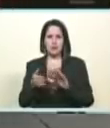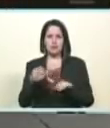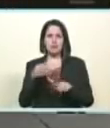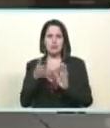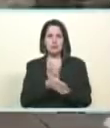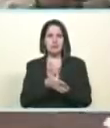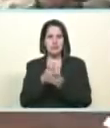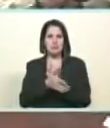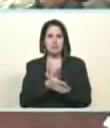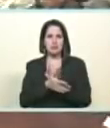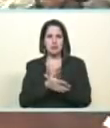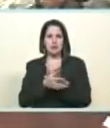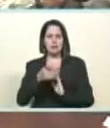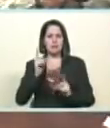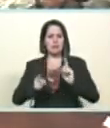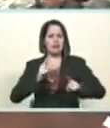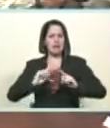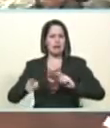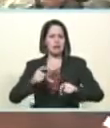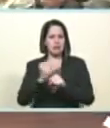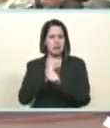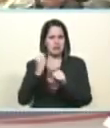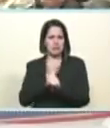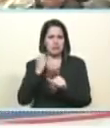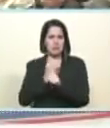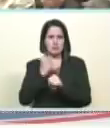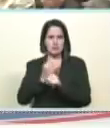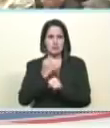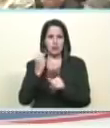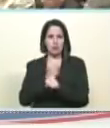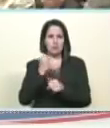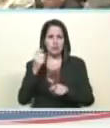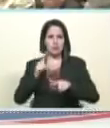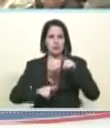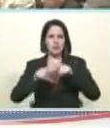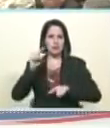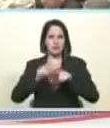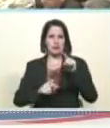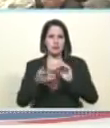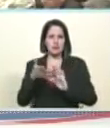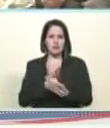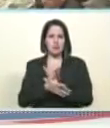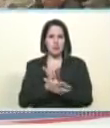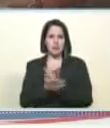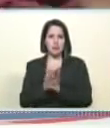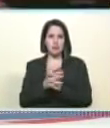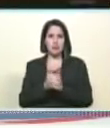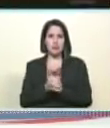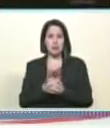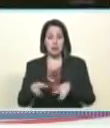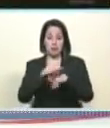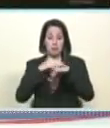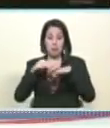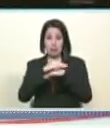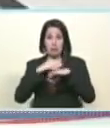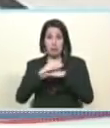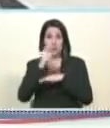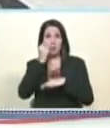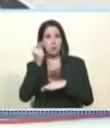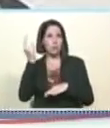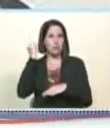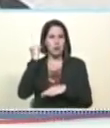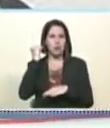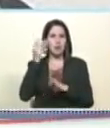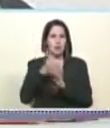dirigentes de la clase obrera aplicarlo en cada fábrica en cada centro de trabajo en cada oficina ministros ministras ustedes